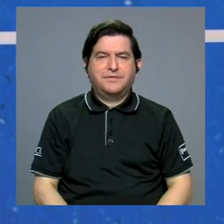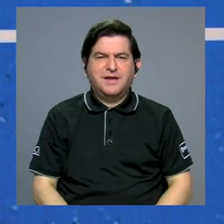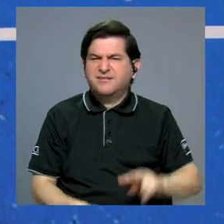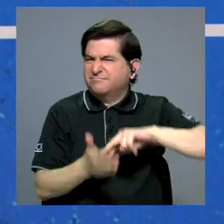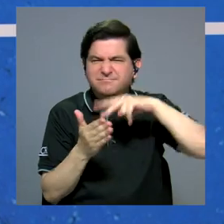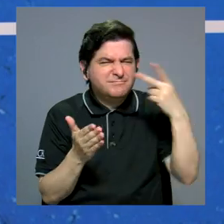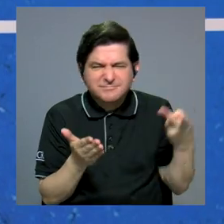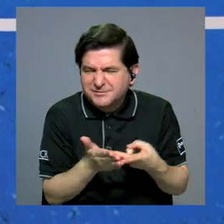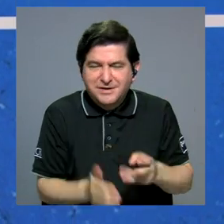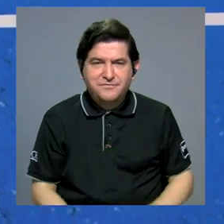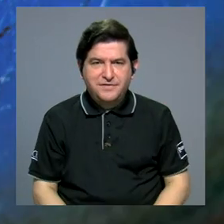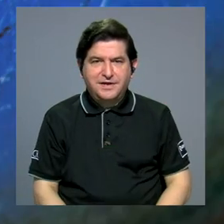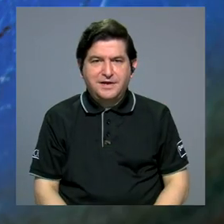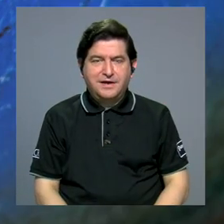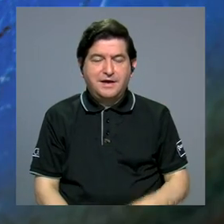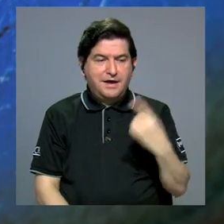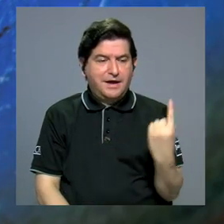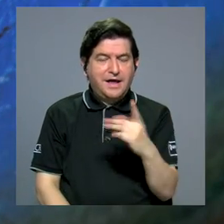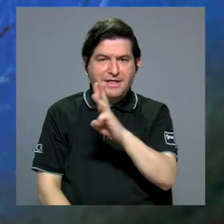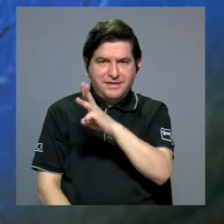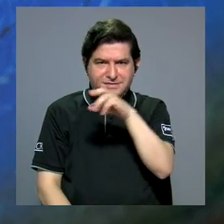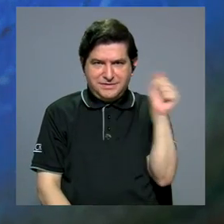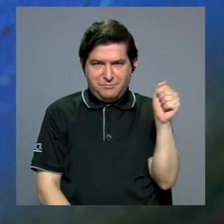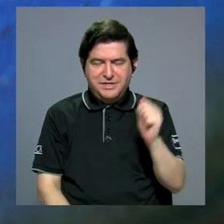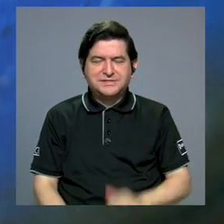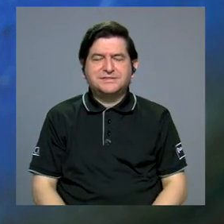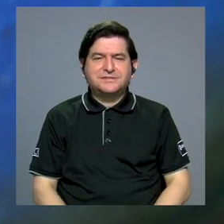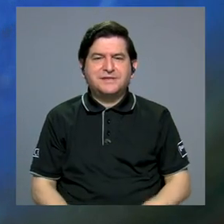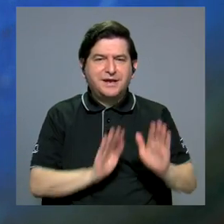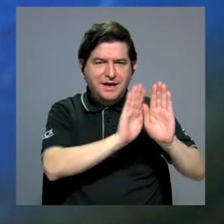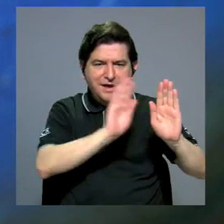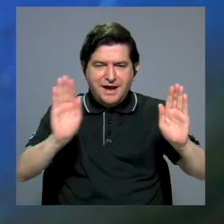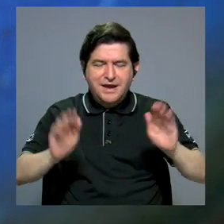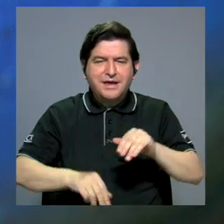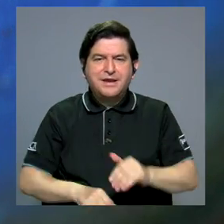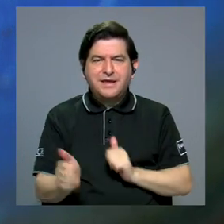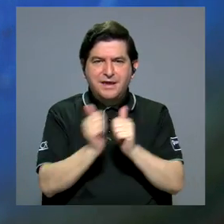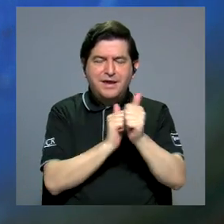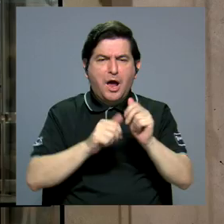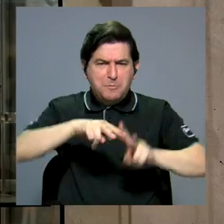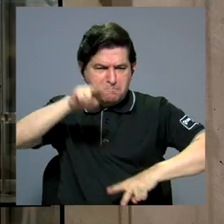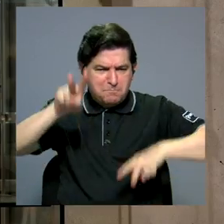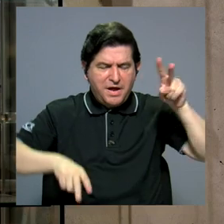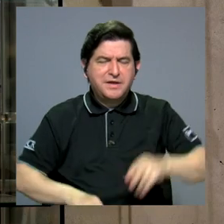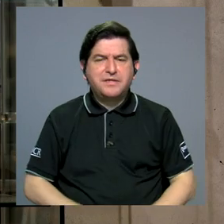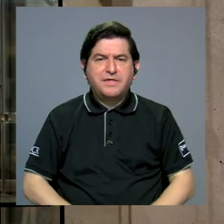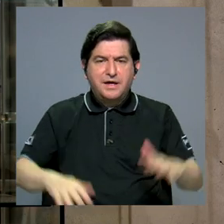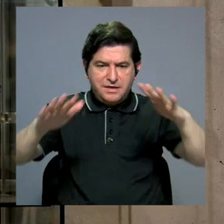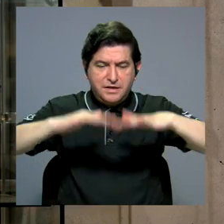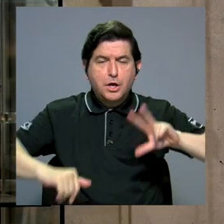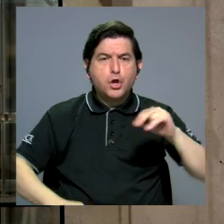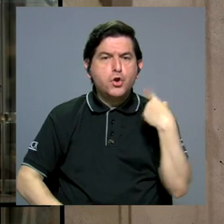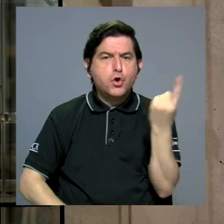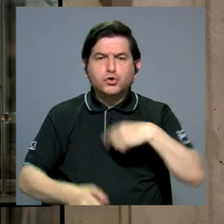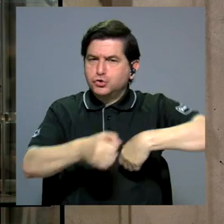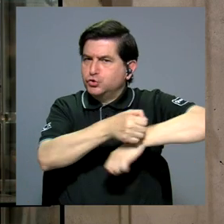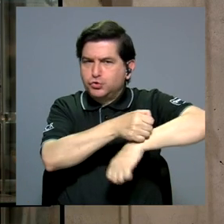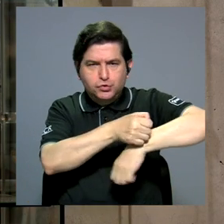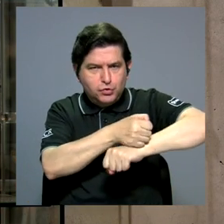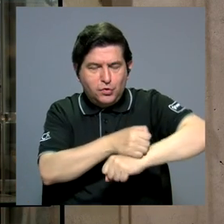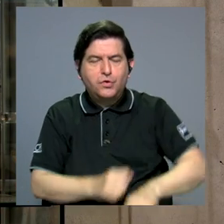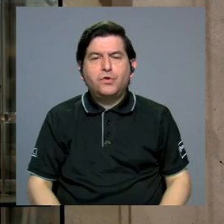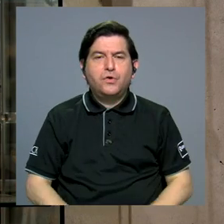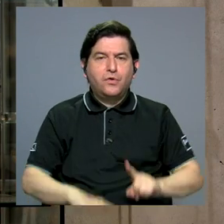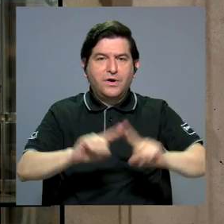Eso quiere decir que cada semestre la Galería del Deporte irá variando y dedicando el espacio no solo al fútbol,